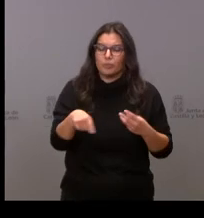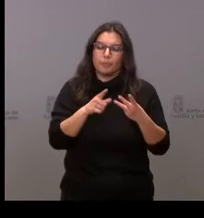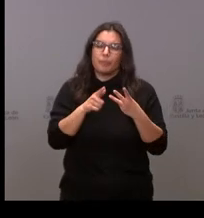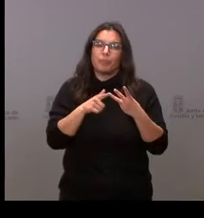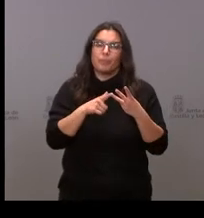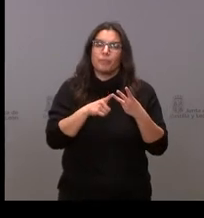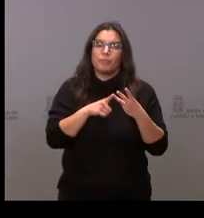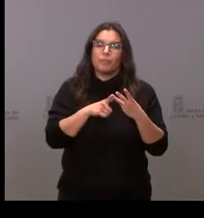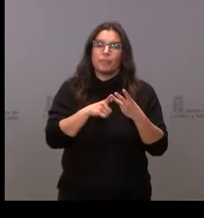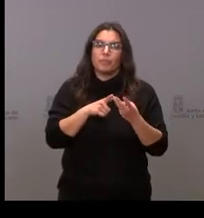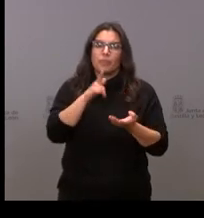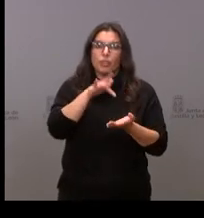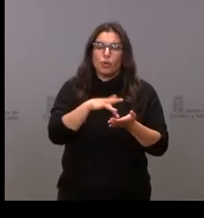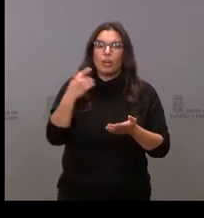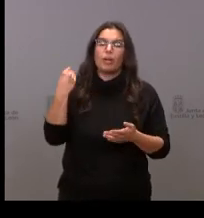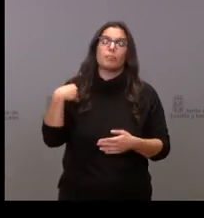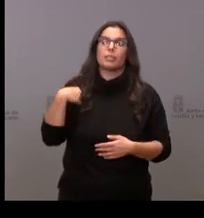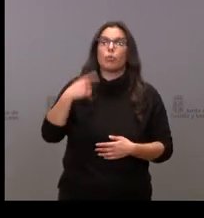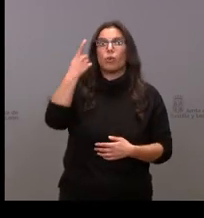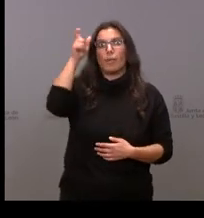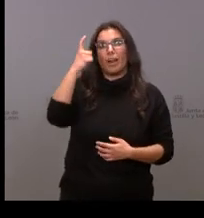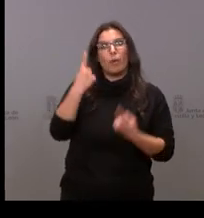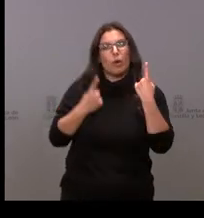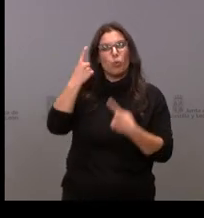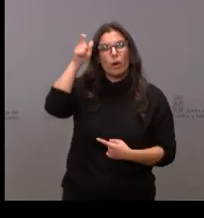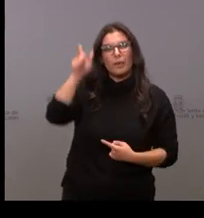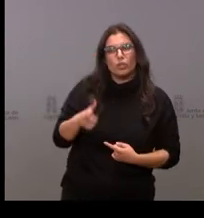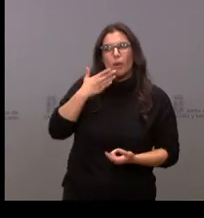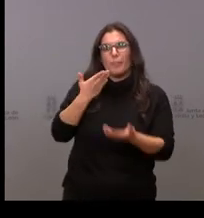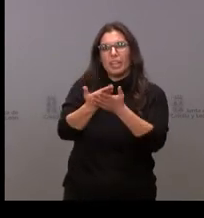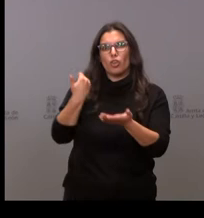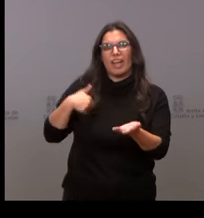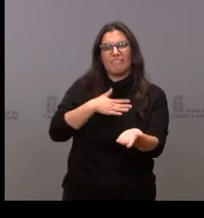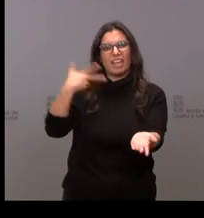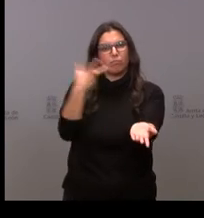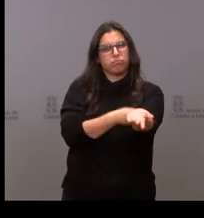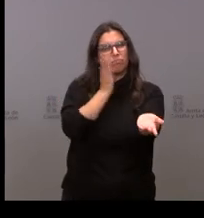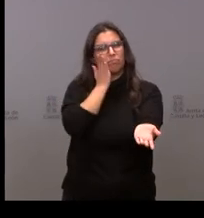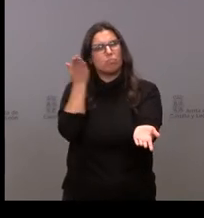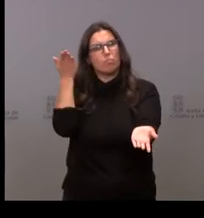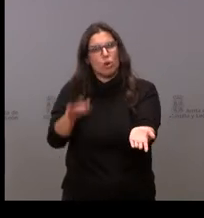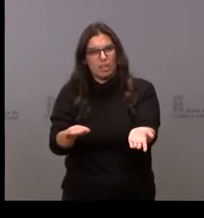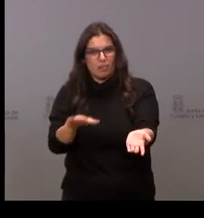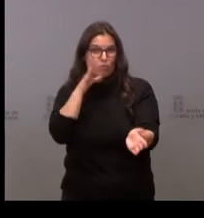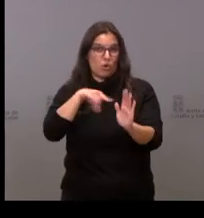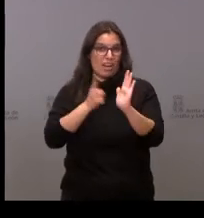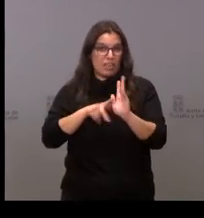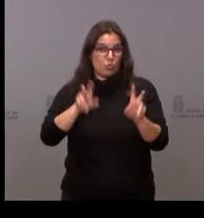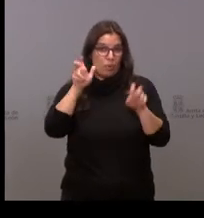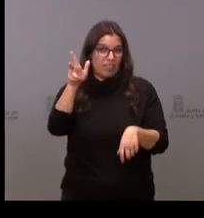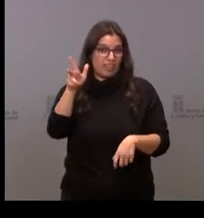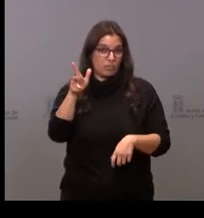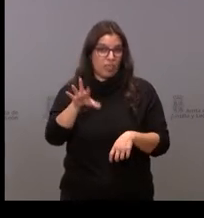caso de tu anasía pendiente aquí en Castilla y Lona ¿hay alguna petición ya con la nueva regulación de este derecho?